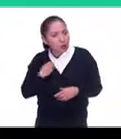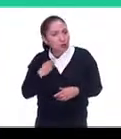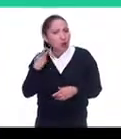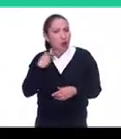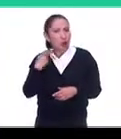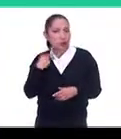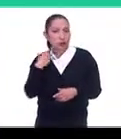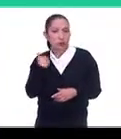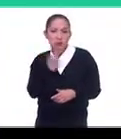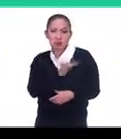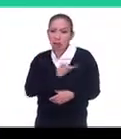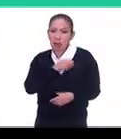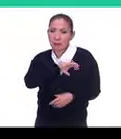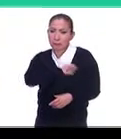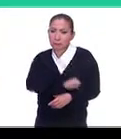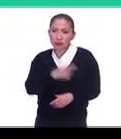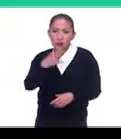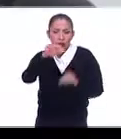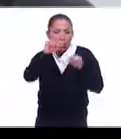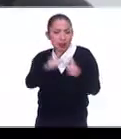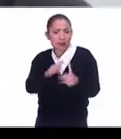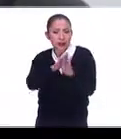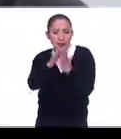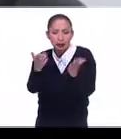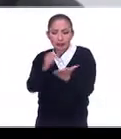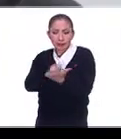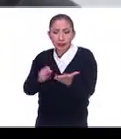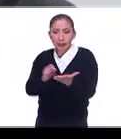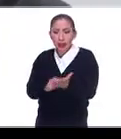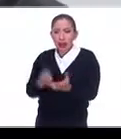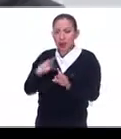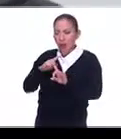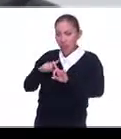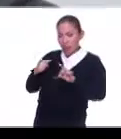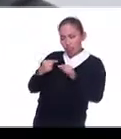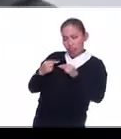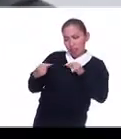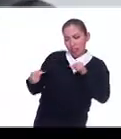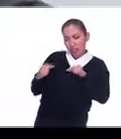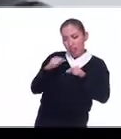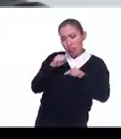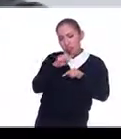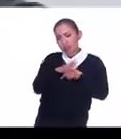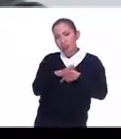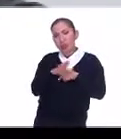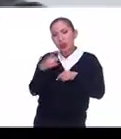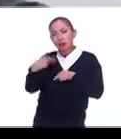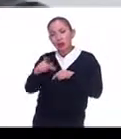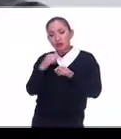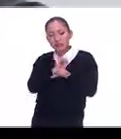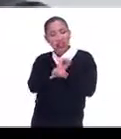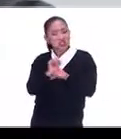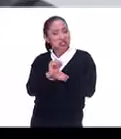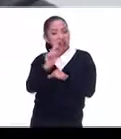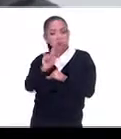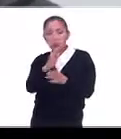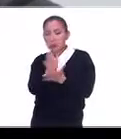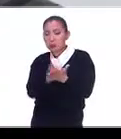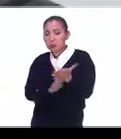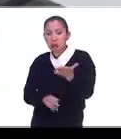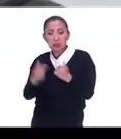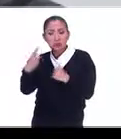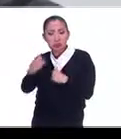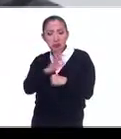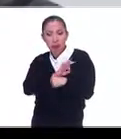vocación artística y literal. Contrastado con su sencillez y con su humildad y con su